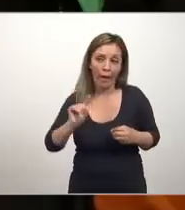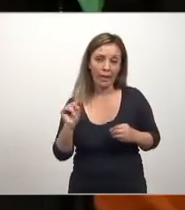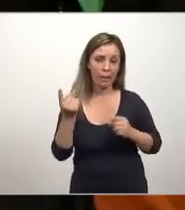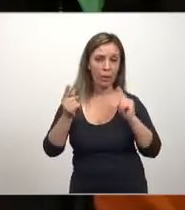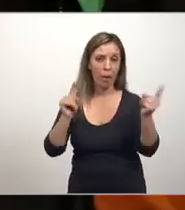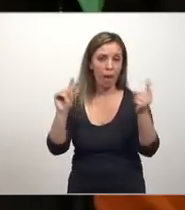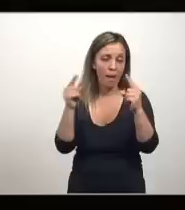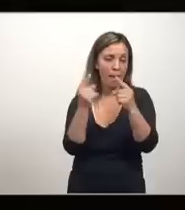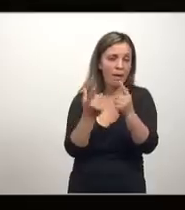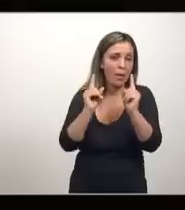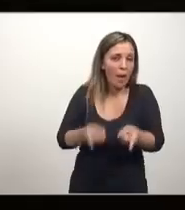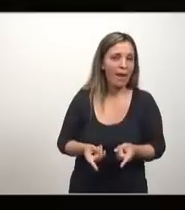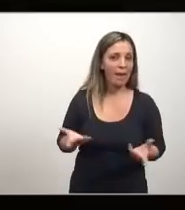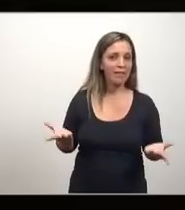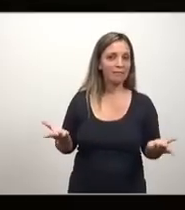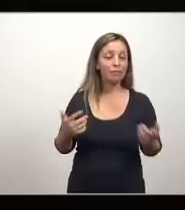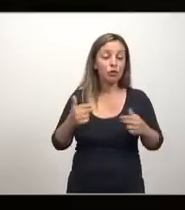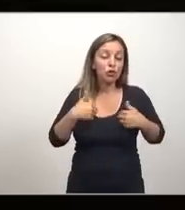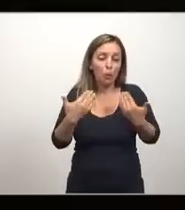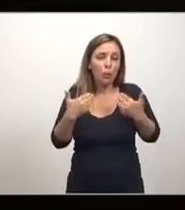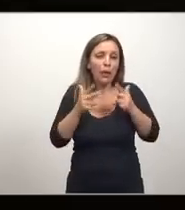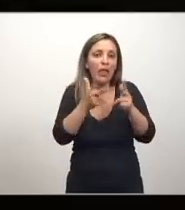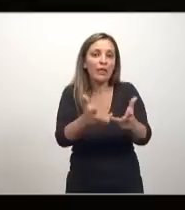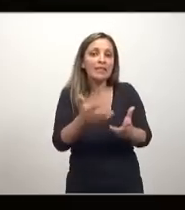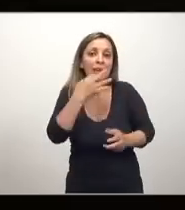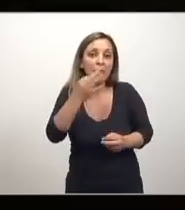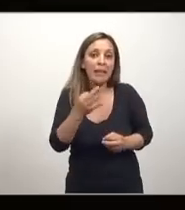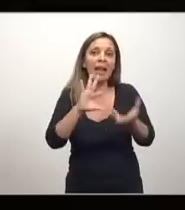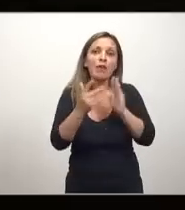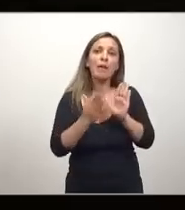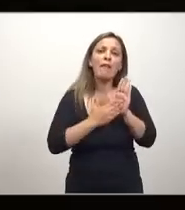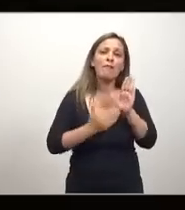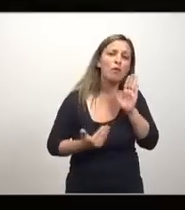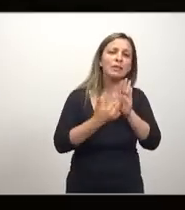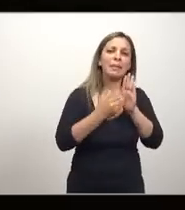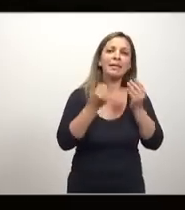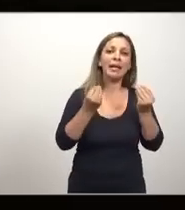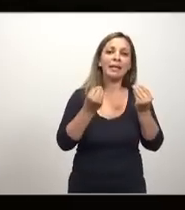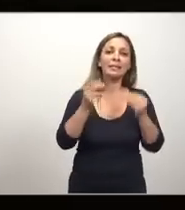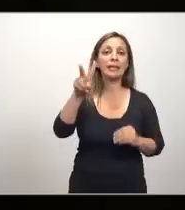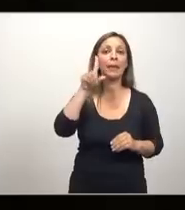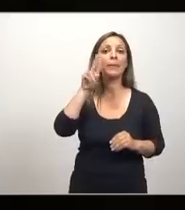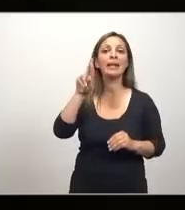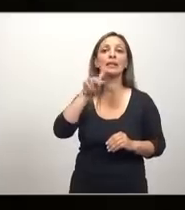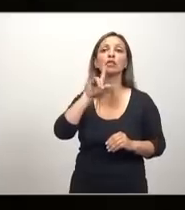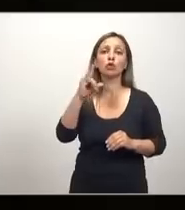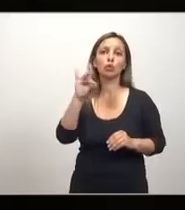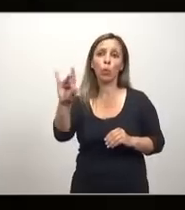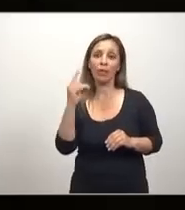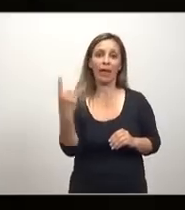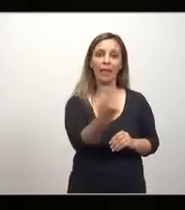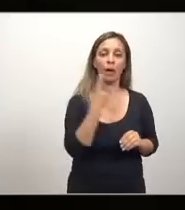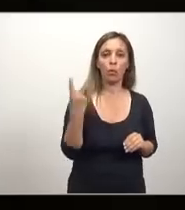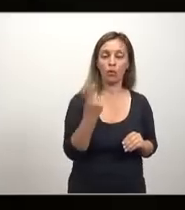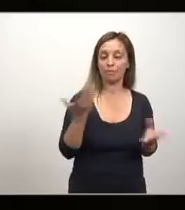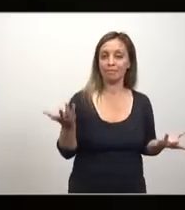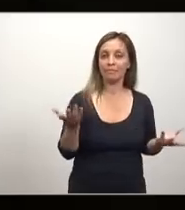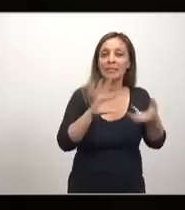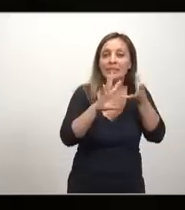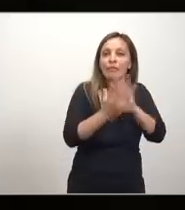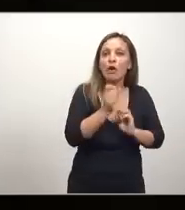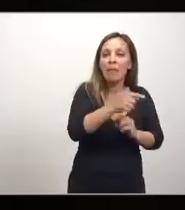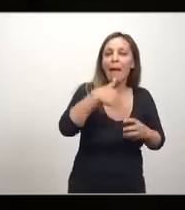de Estados Unidos. Yo puedo bien decir que lo fundamental es la virtud y que esta moral consecuencialista está matando la virtud,